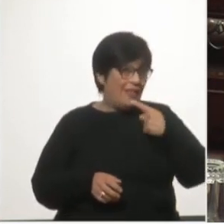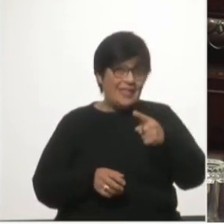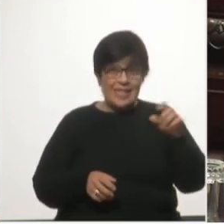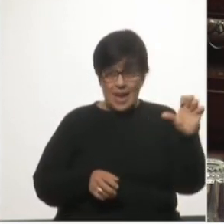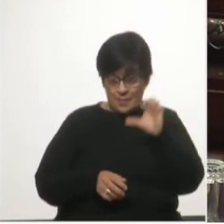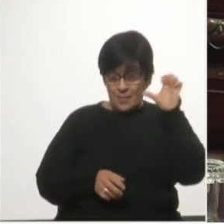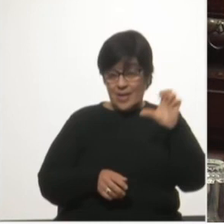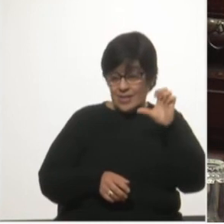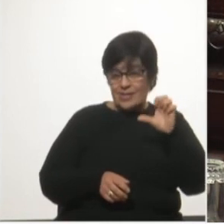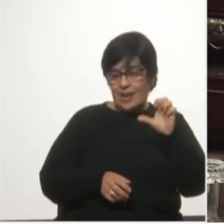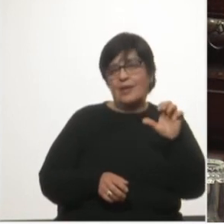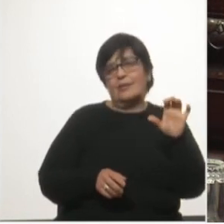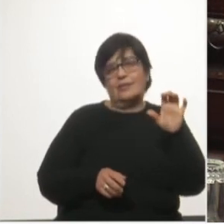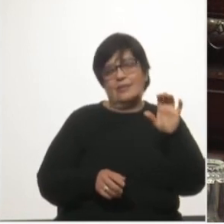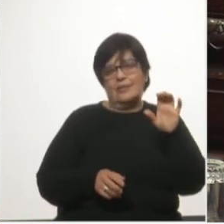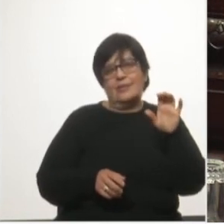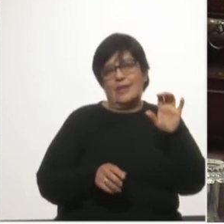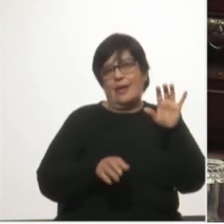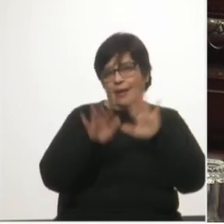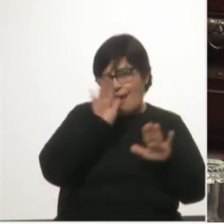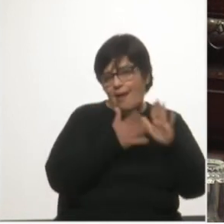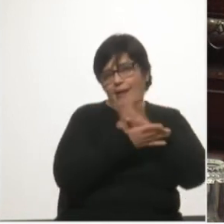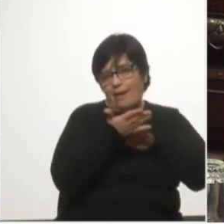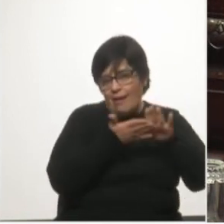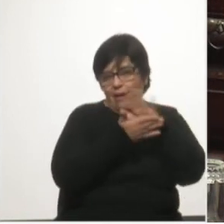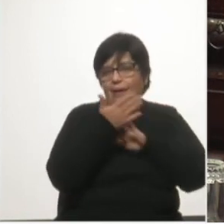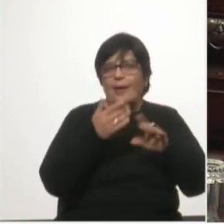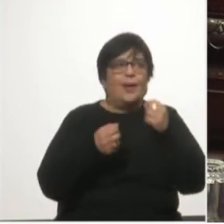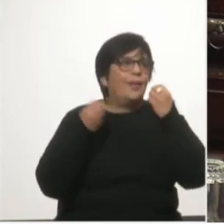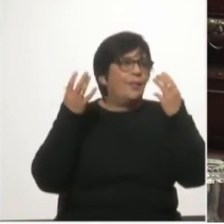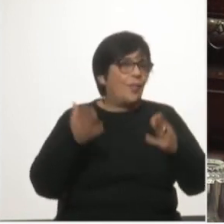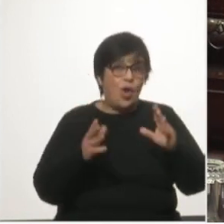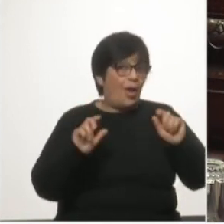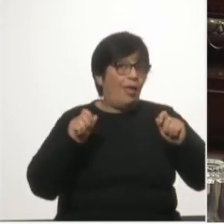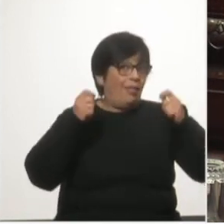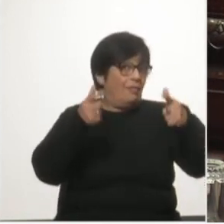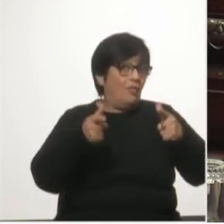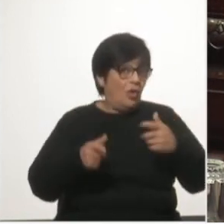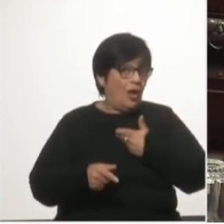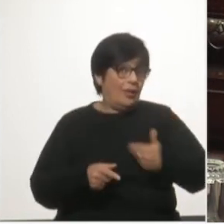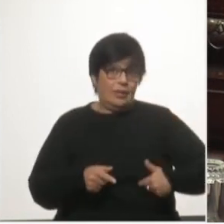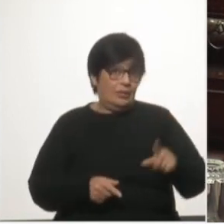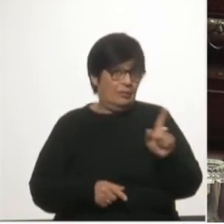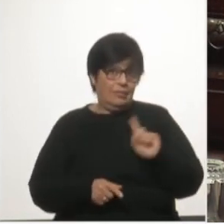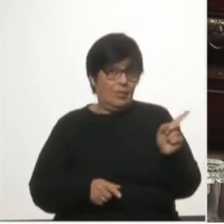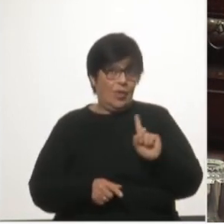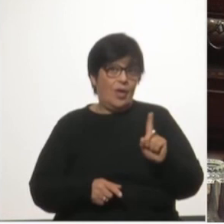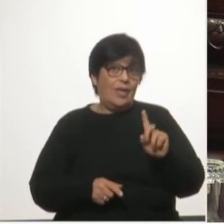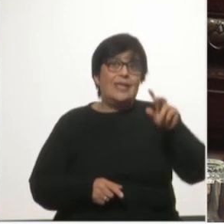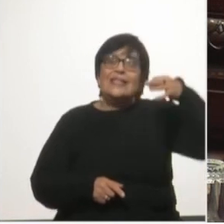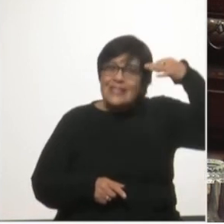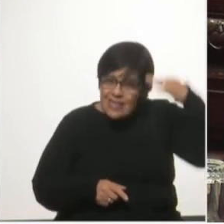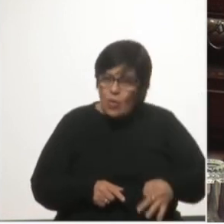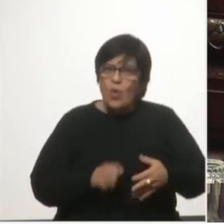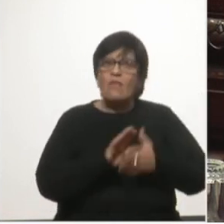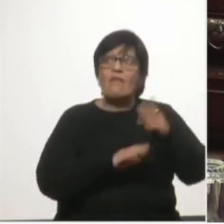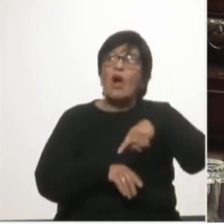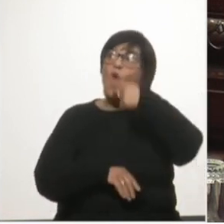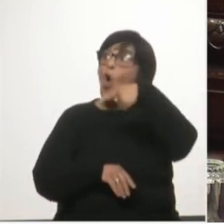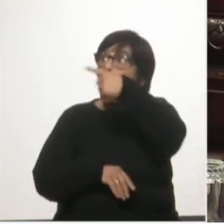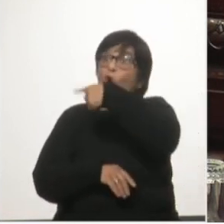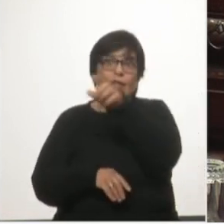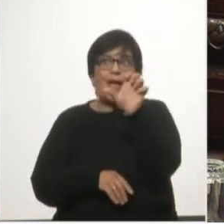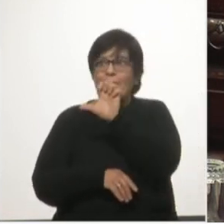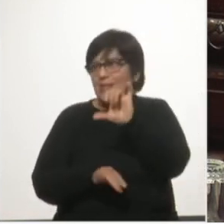se canjeó porque no hay más contrapartidas a favor del estado por el seguro juicio de otras empresas ya